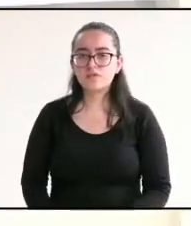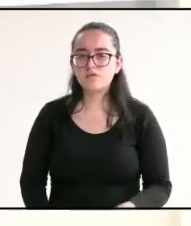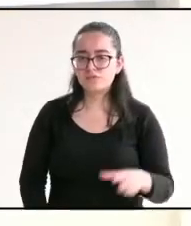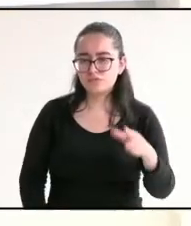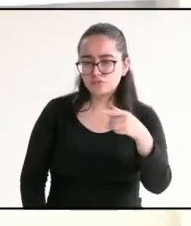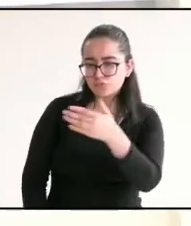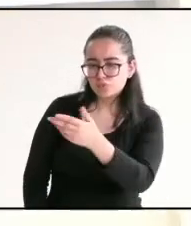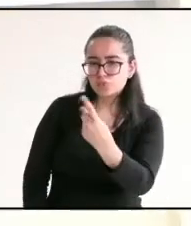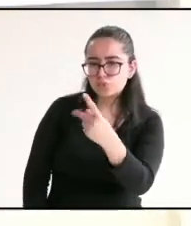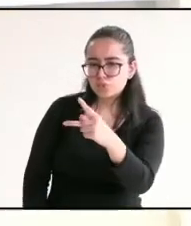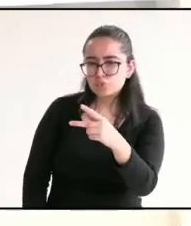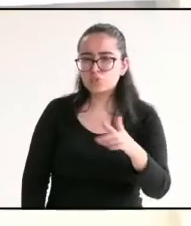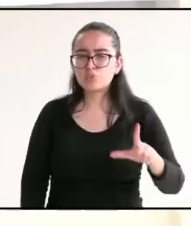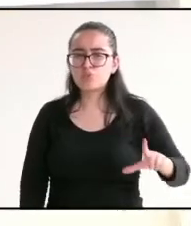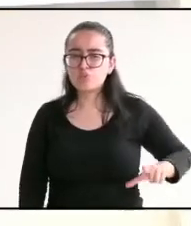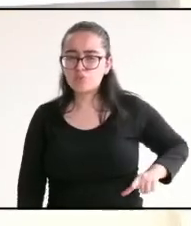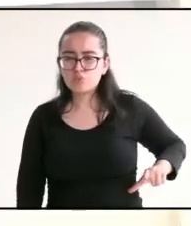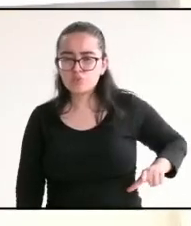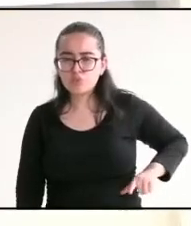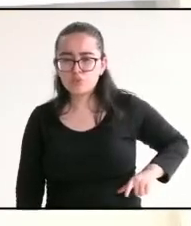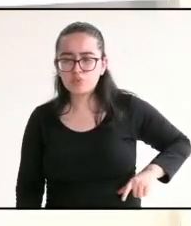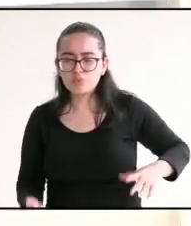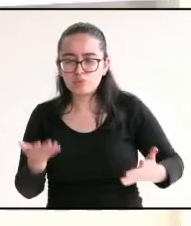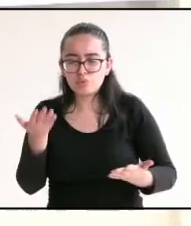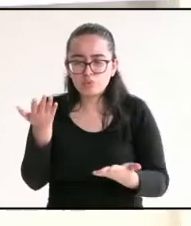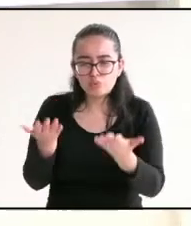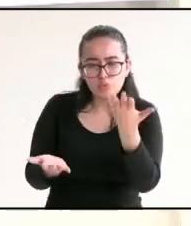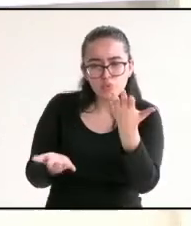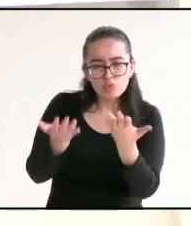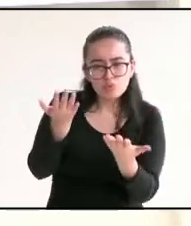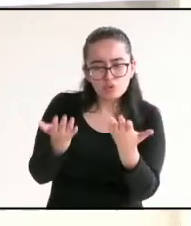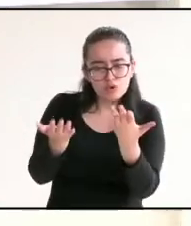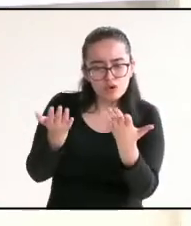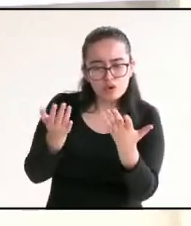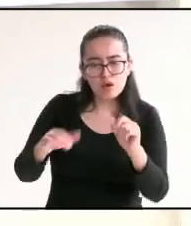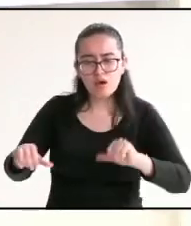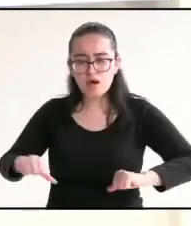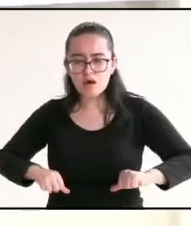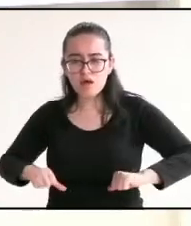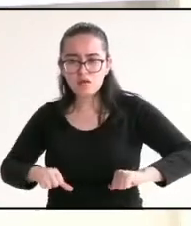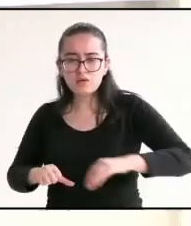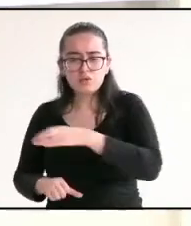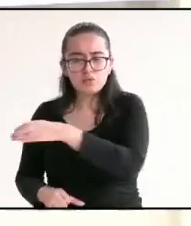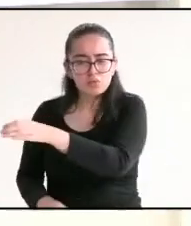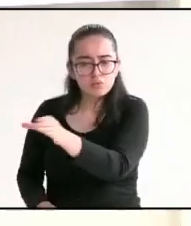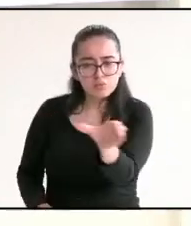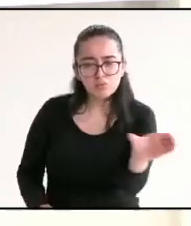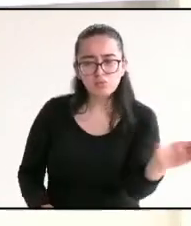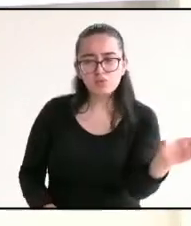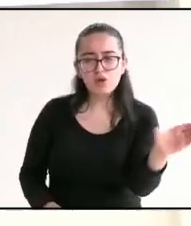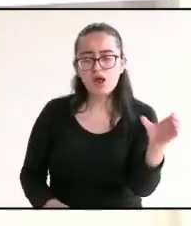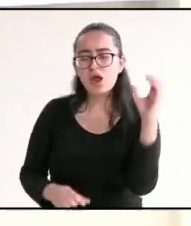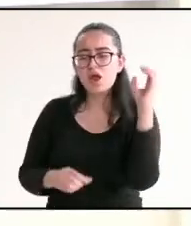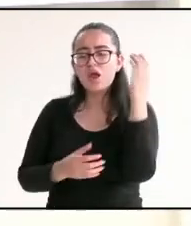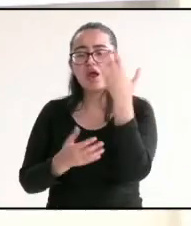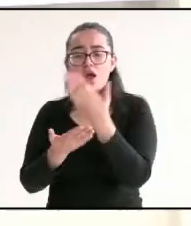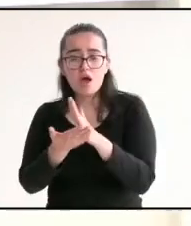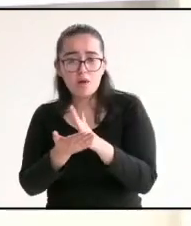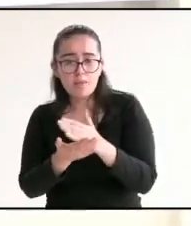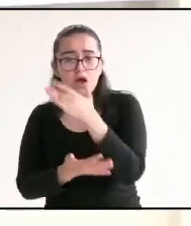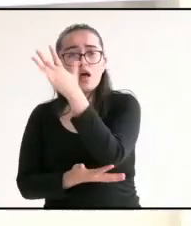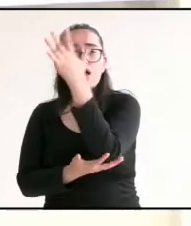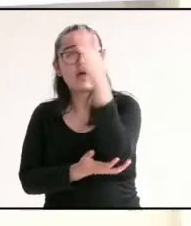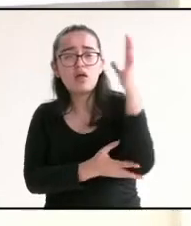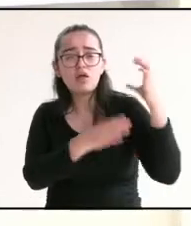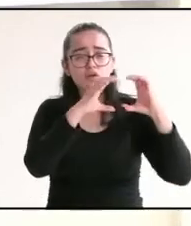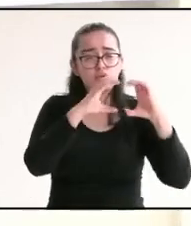emprender su gobierno para generar un equilibrio entre las actividades agropecuarias y el cuidado del medio ambiente,